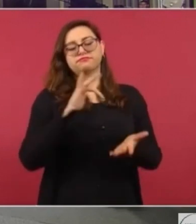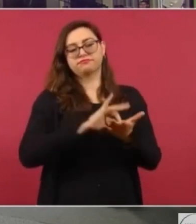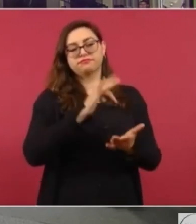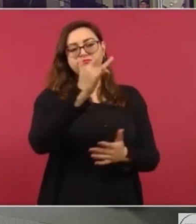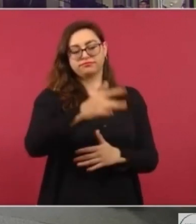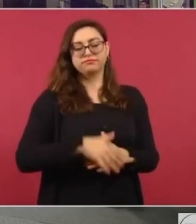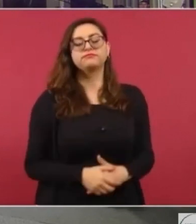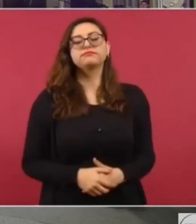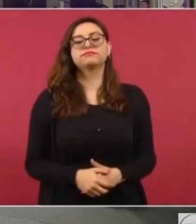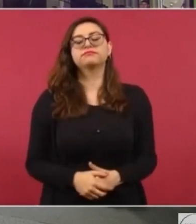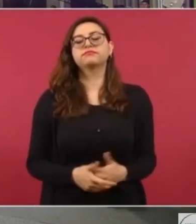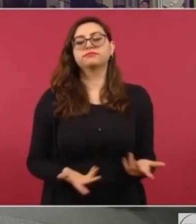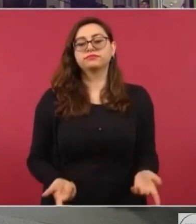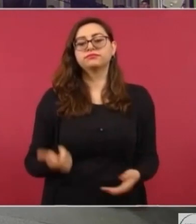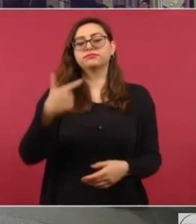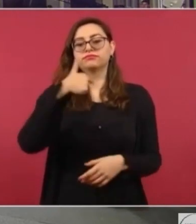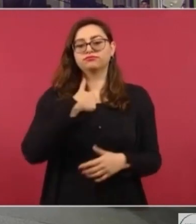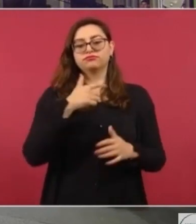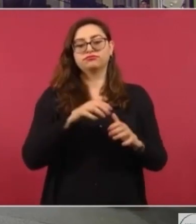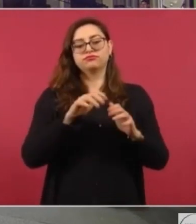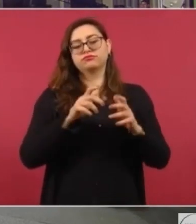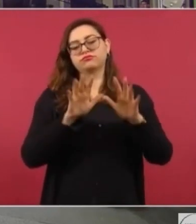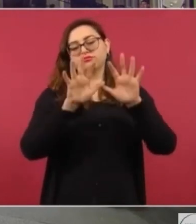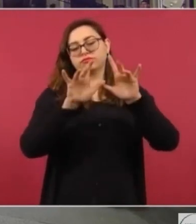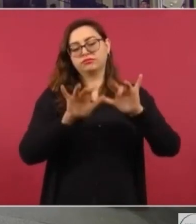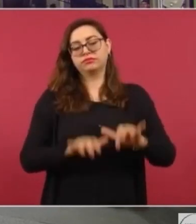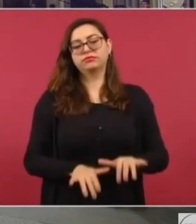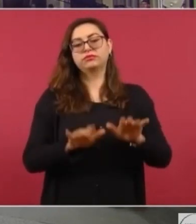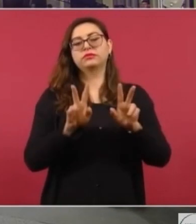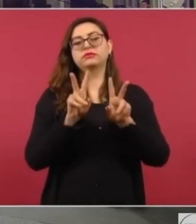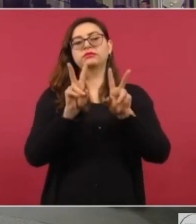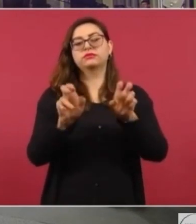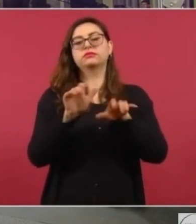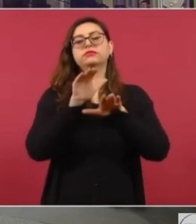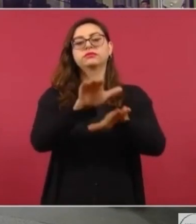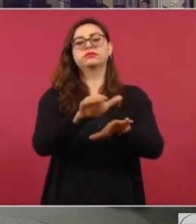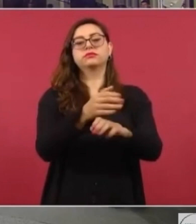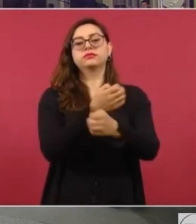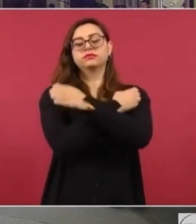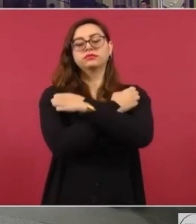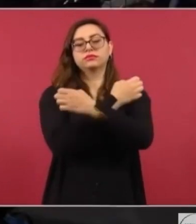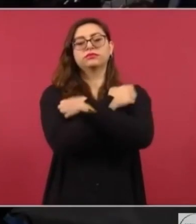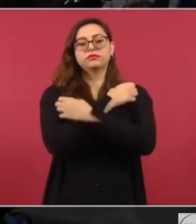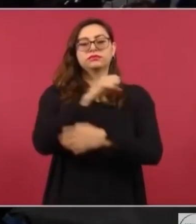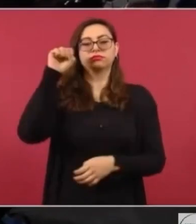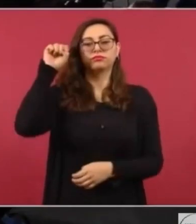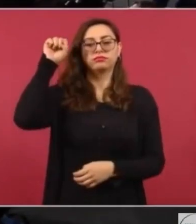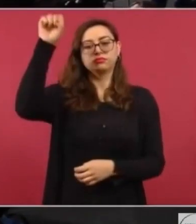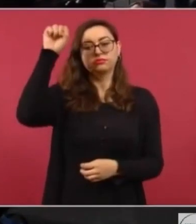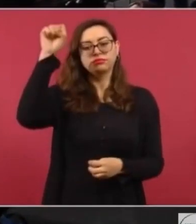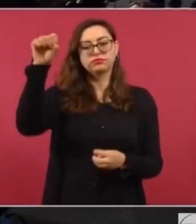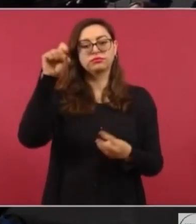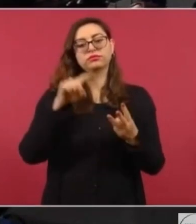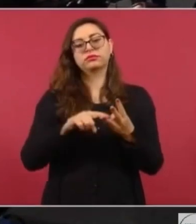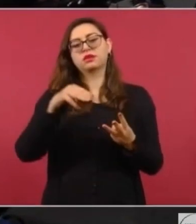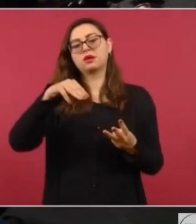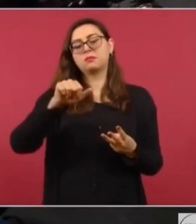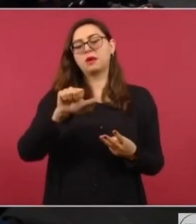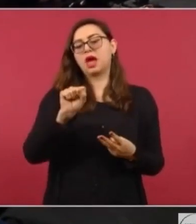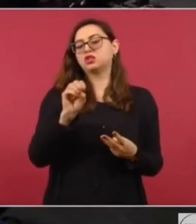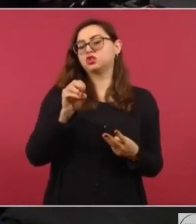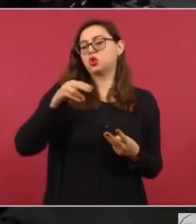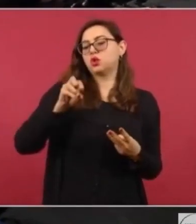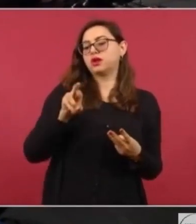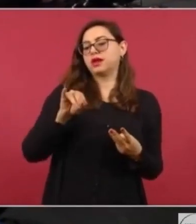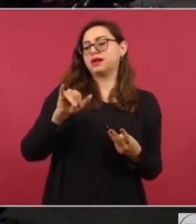Soy Wenceslao Vargas Márquez, soy articulista sobre temas de educación, sindicalismo y masonería. Sobre este último